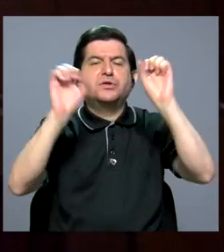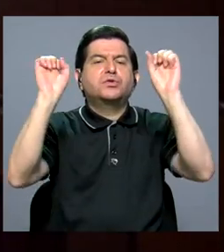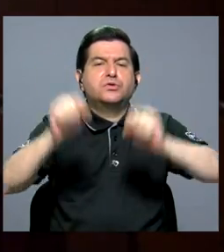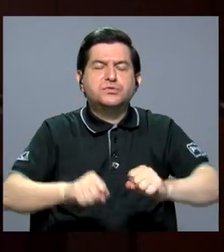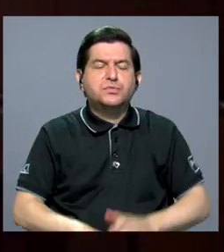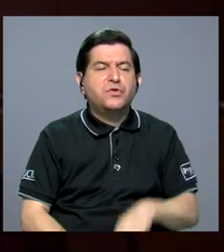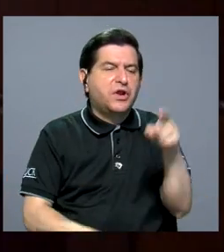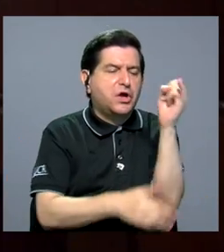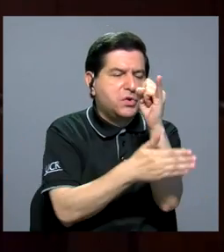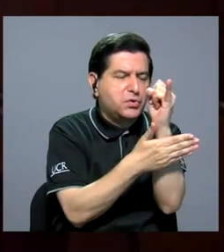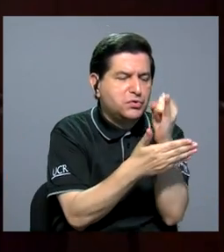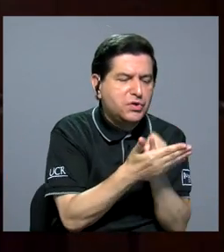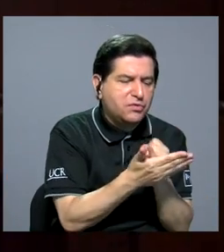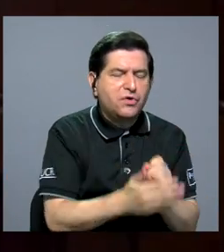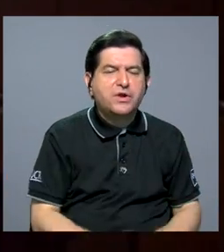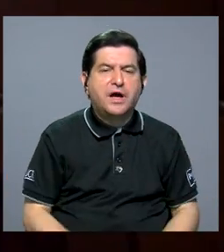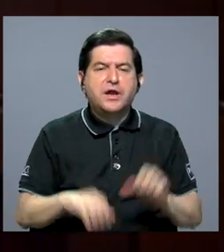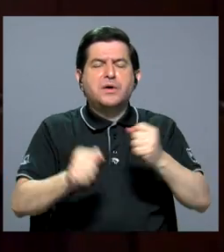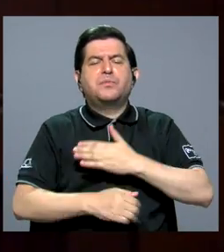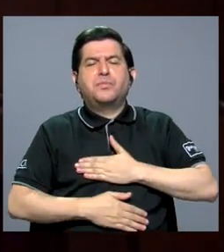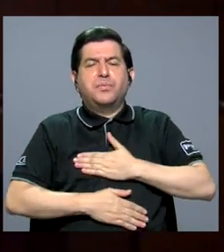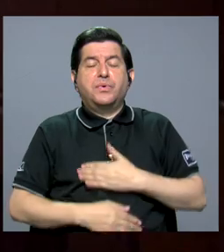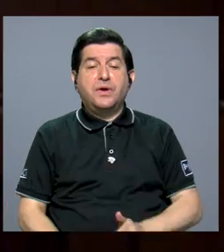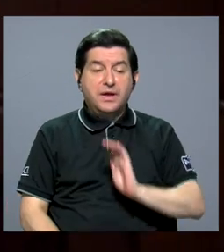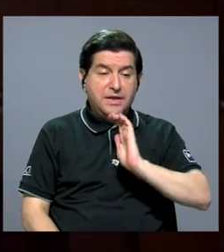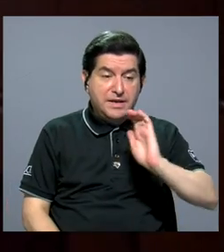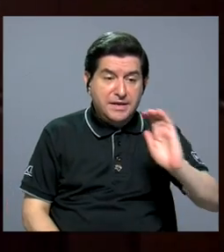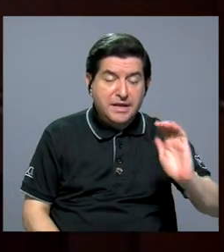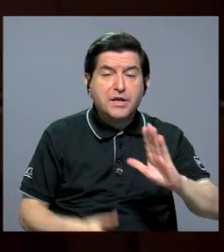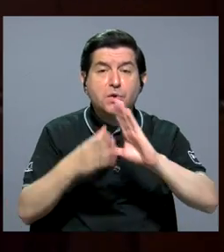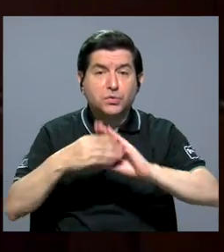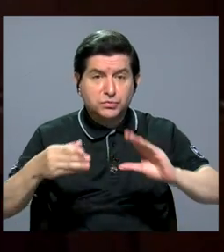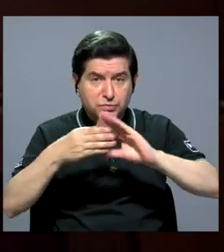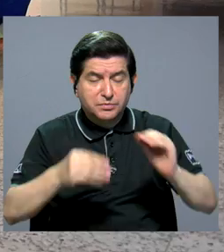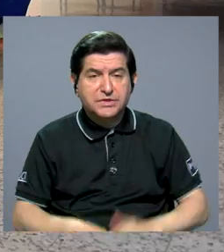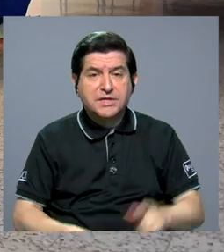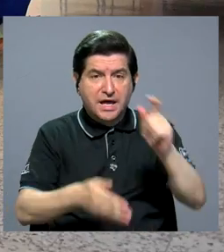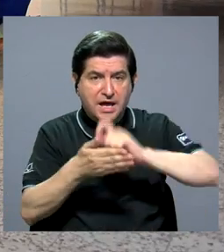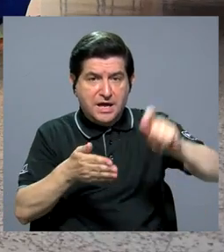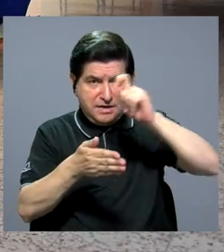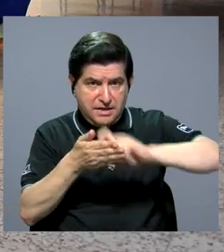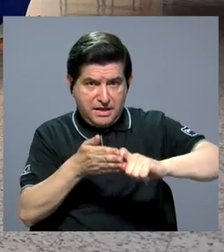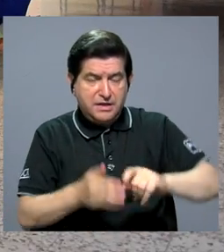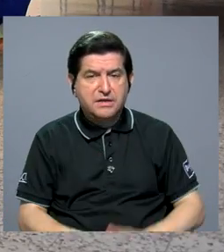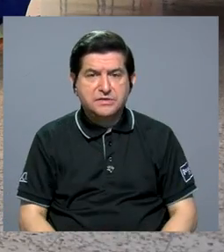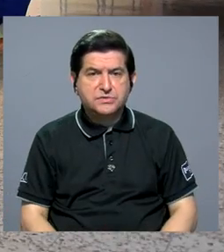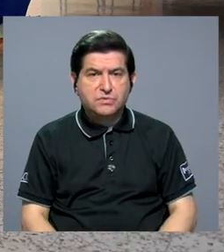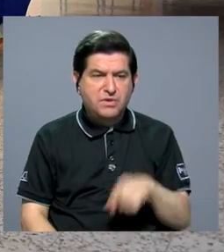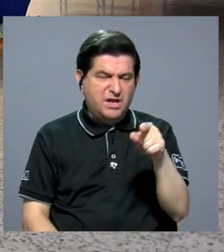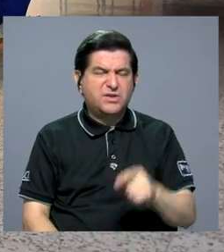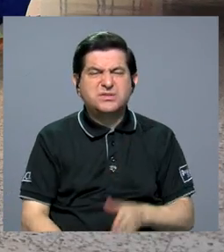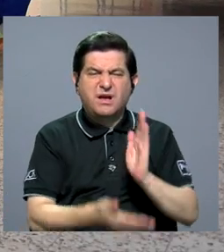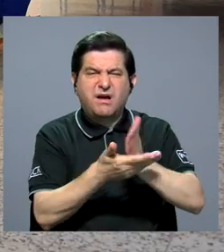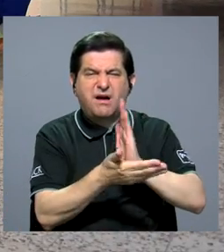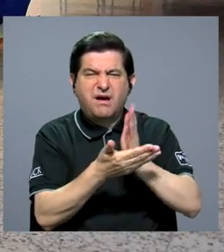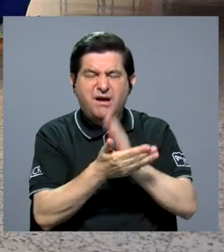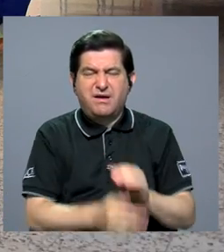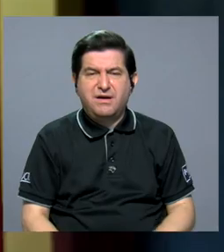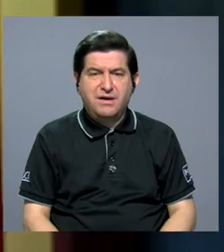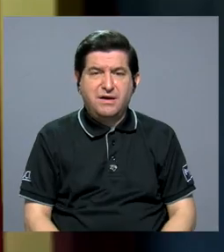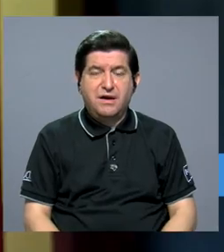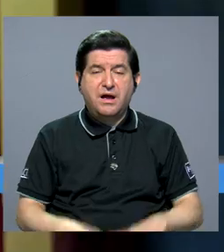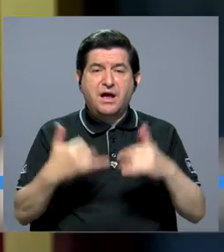dibujar y puedan recrearse. Muchos de los niños y niñas nos comentaban que en la escuela les han estado haciendo bullying porque llegan con